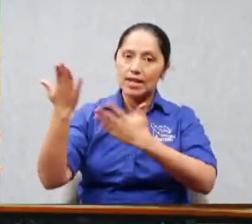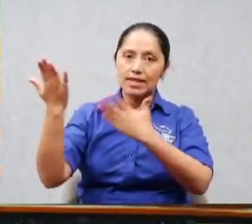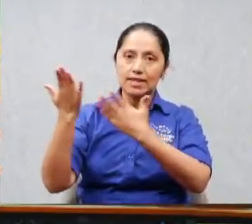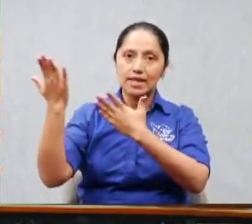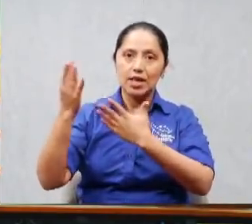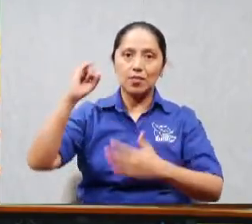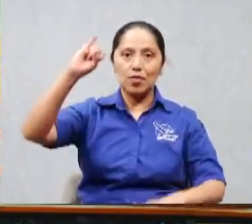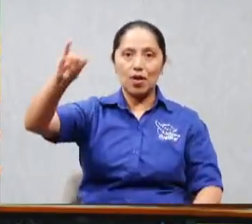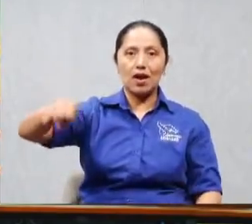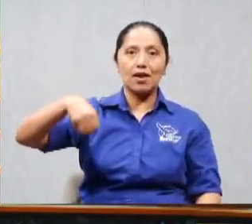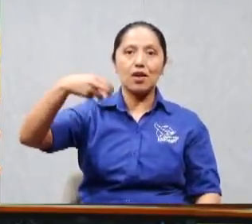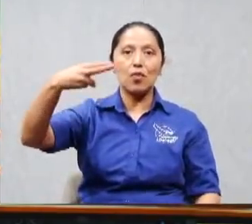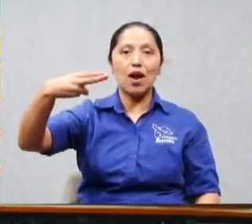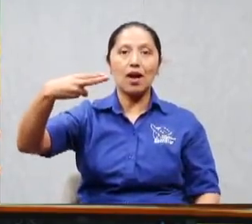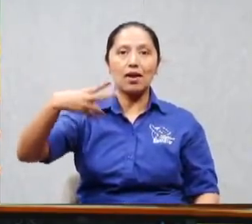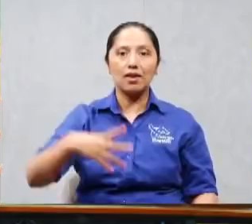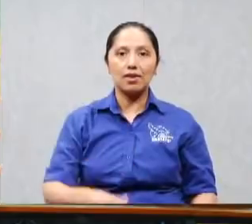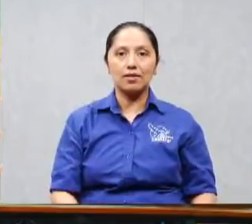mejor no hubiera dicho nada